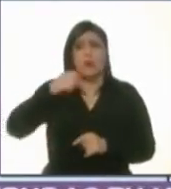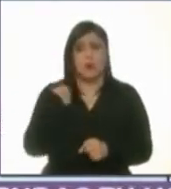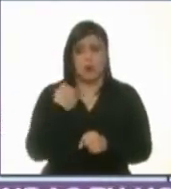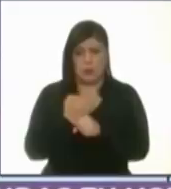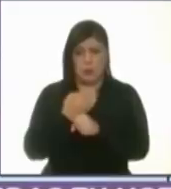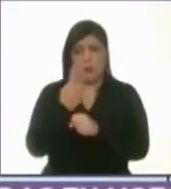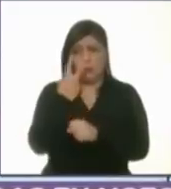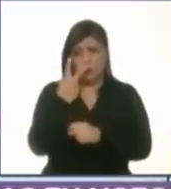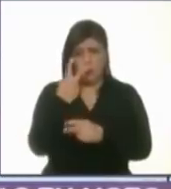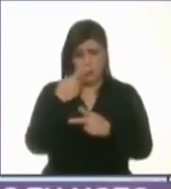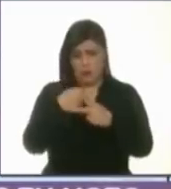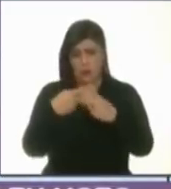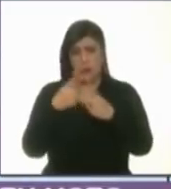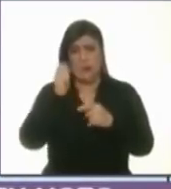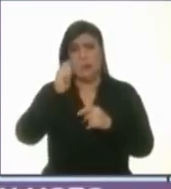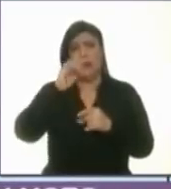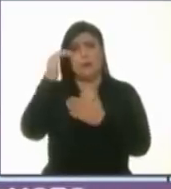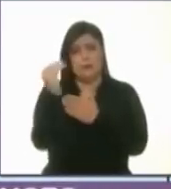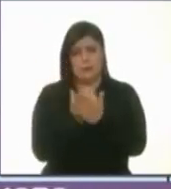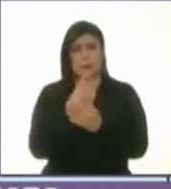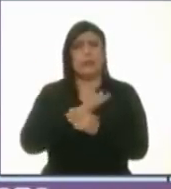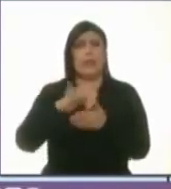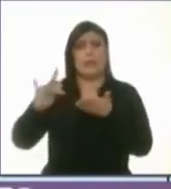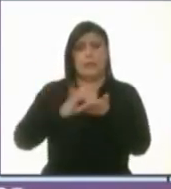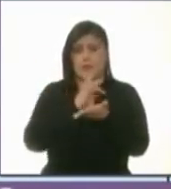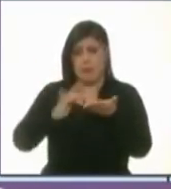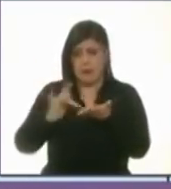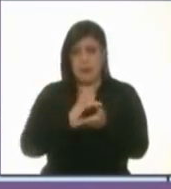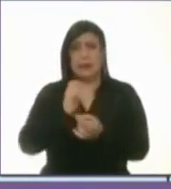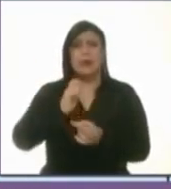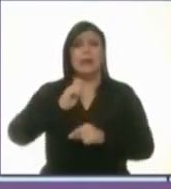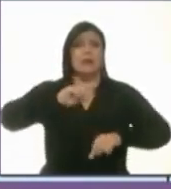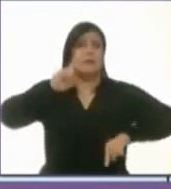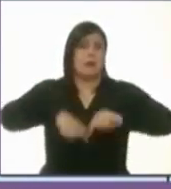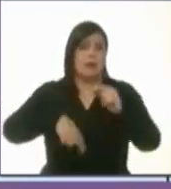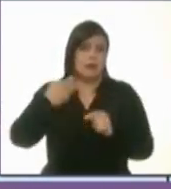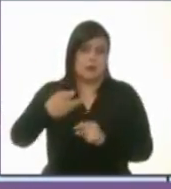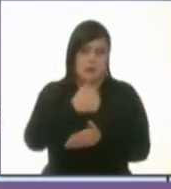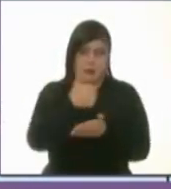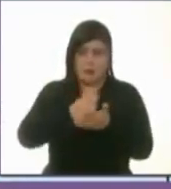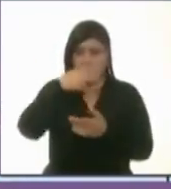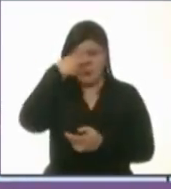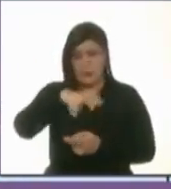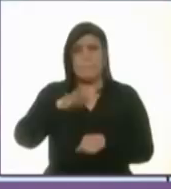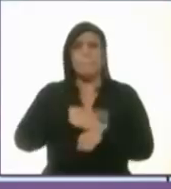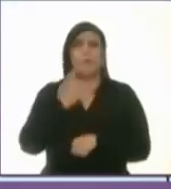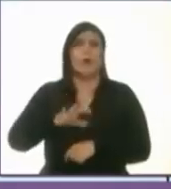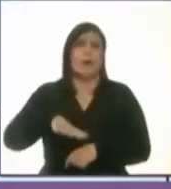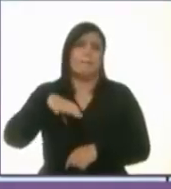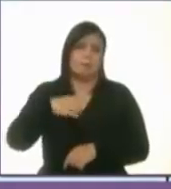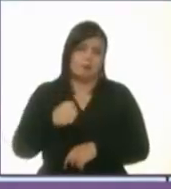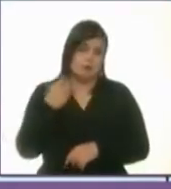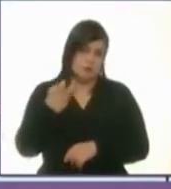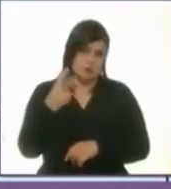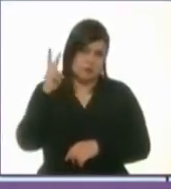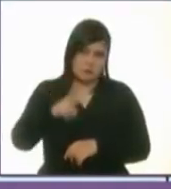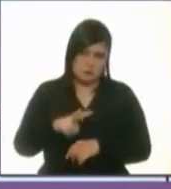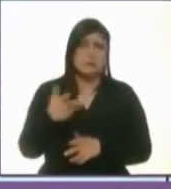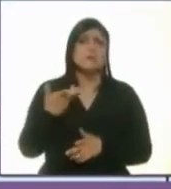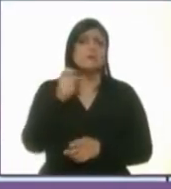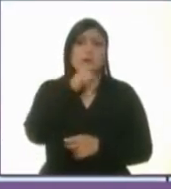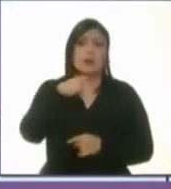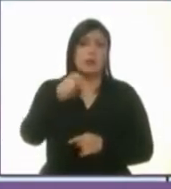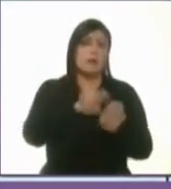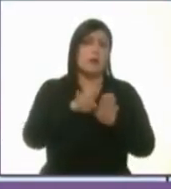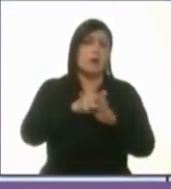trámites. La tablet, amigo taxista, se va de la ciudad de México porque es un abuso. A ti, amigo comerciante